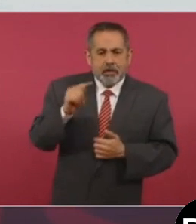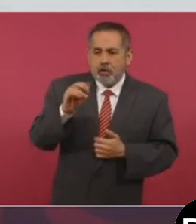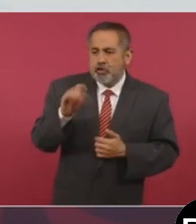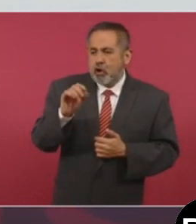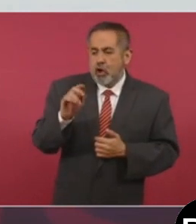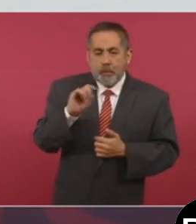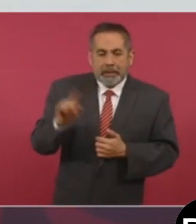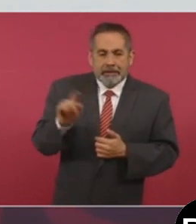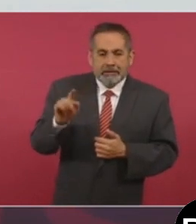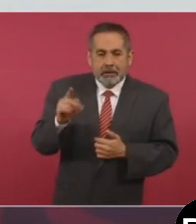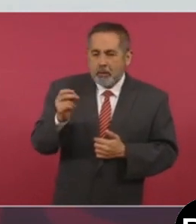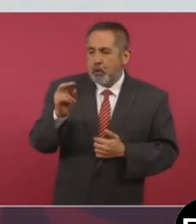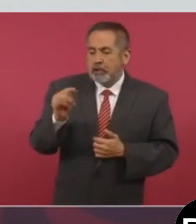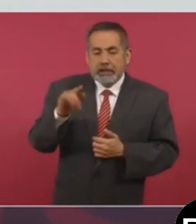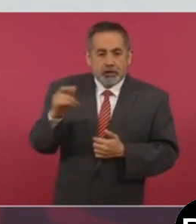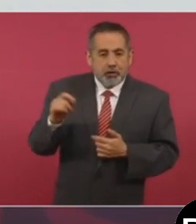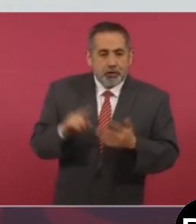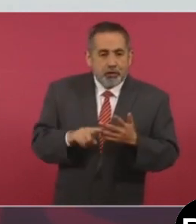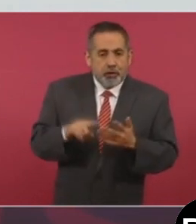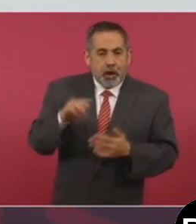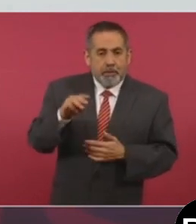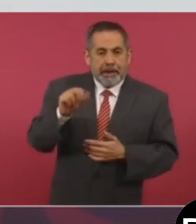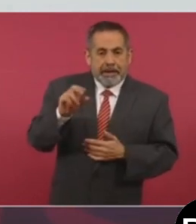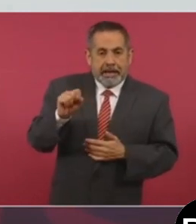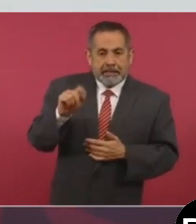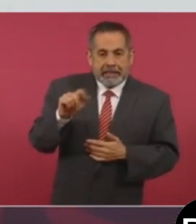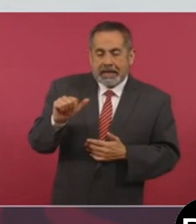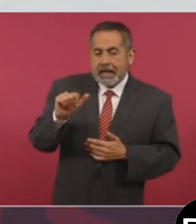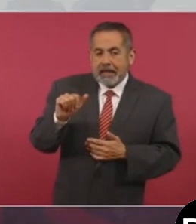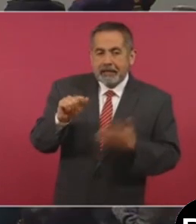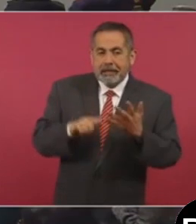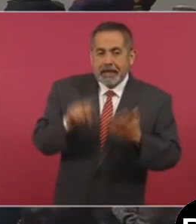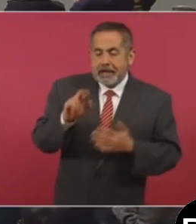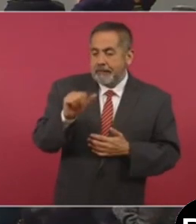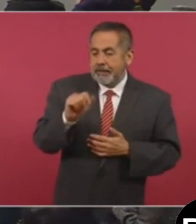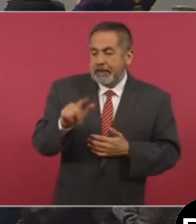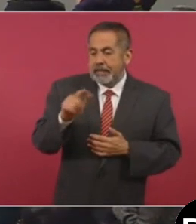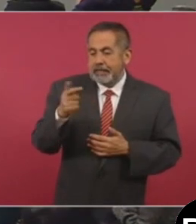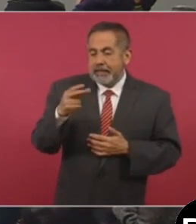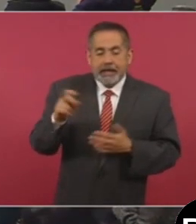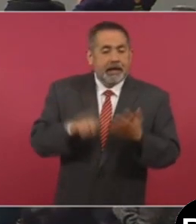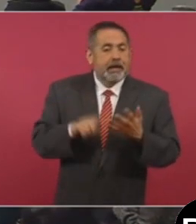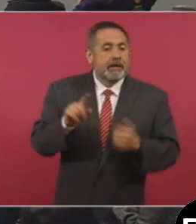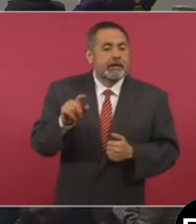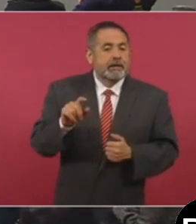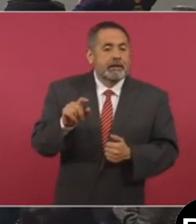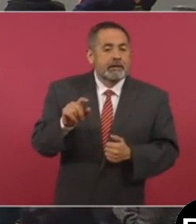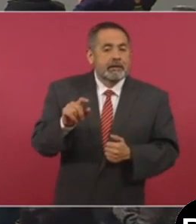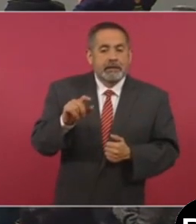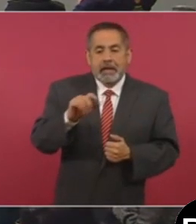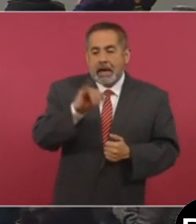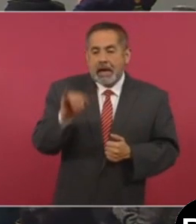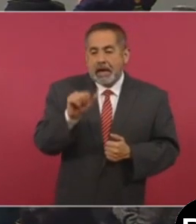Antonio López Portillo Robles Gil, María Estela Río González, Rafael Guerra Álvarez y